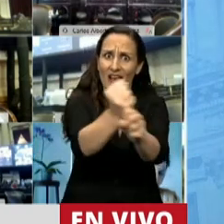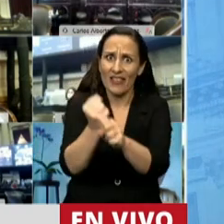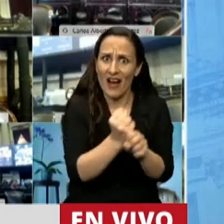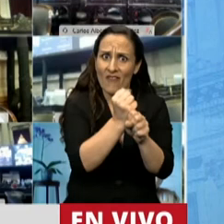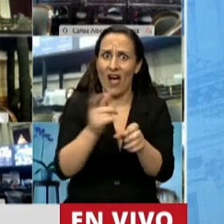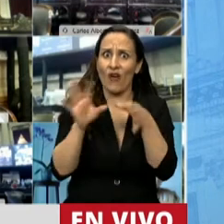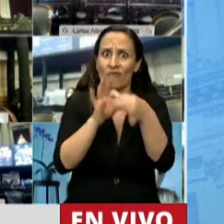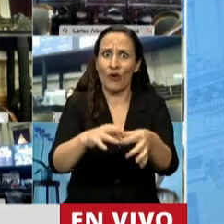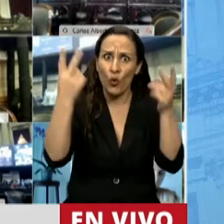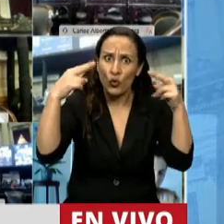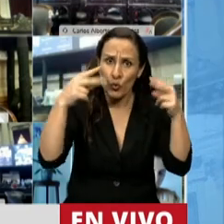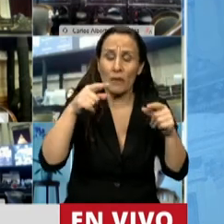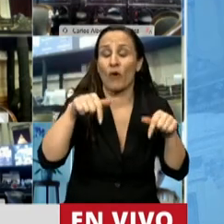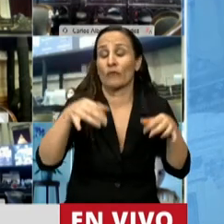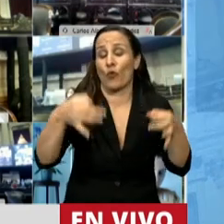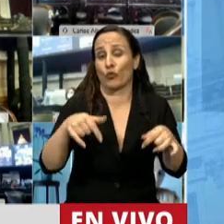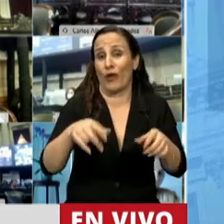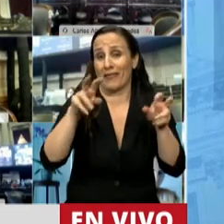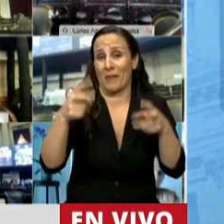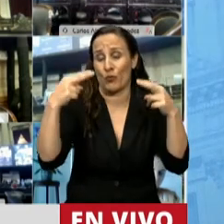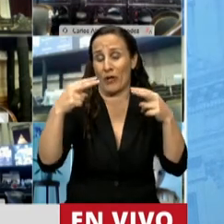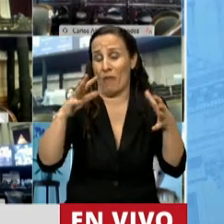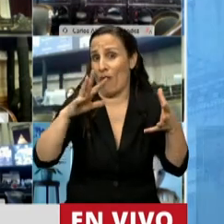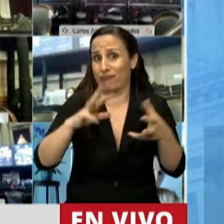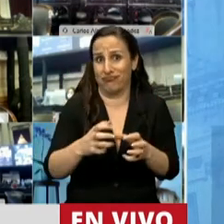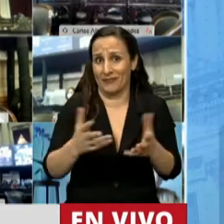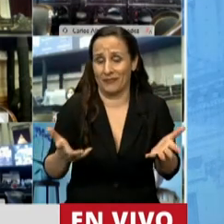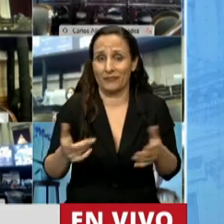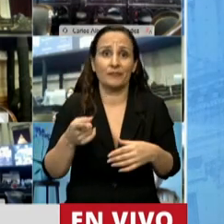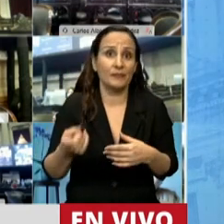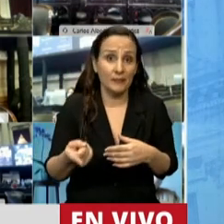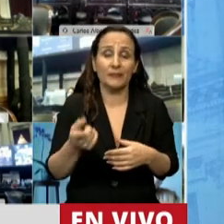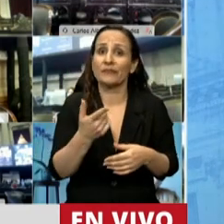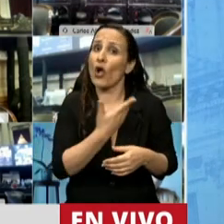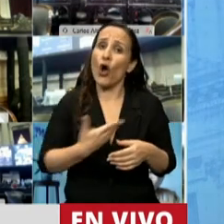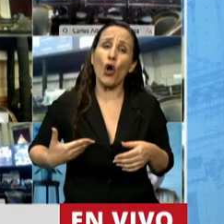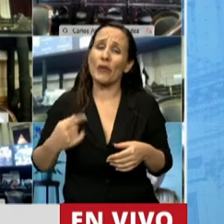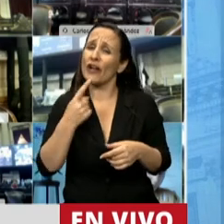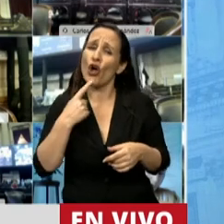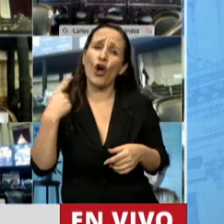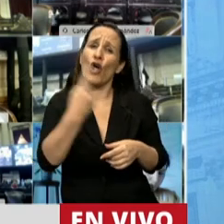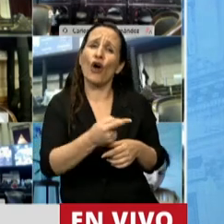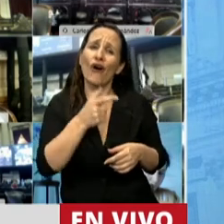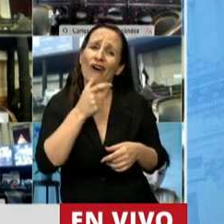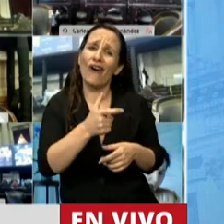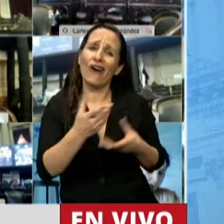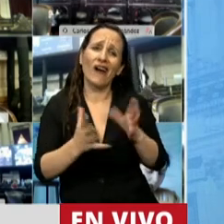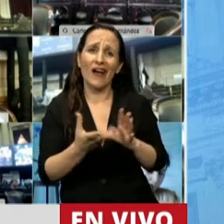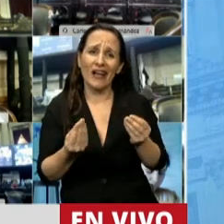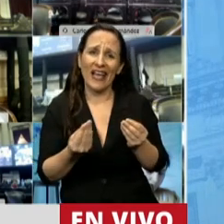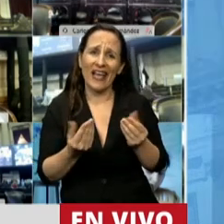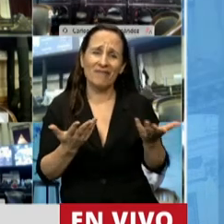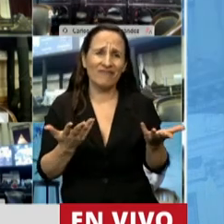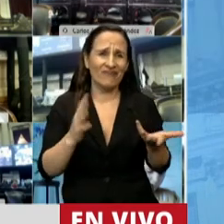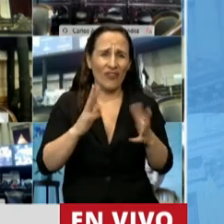que hoy también está tan avasallada. La respuesta para esto del gobierno siempre es un discurso